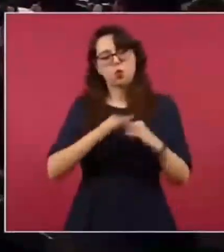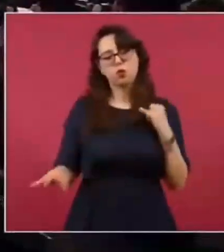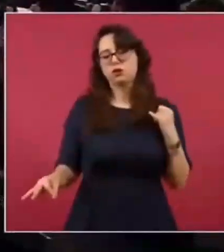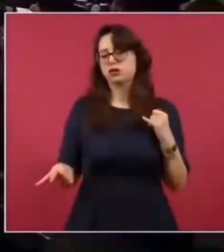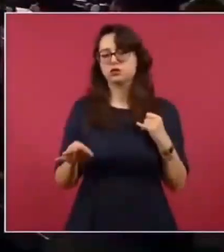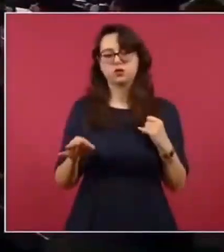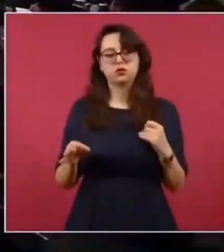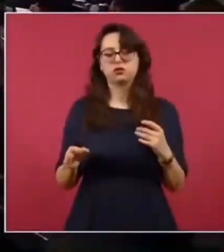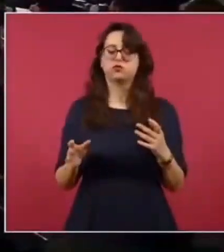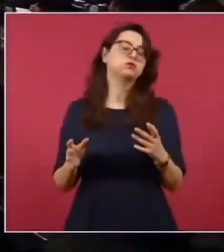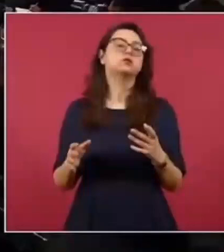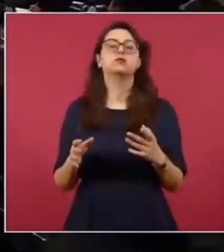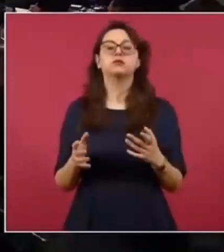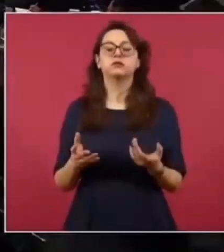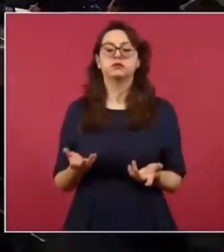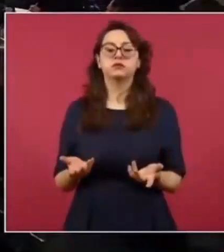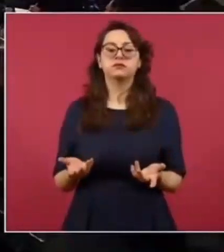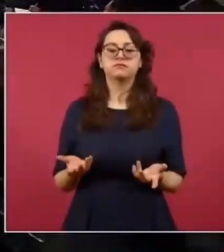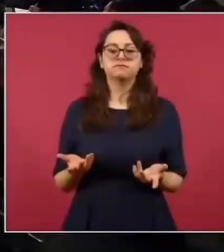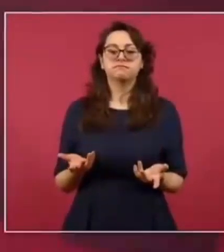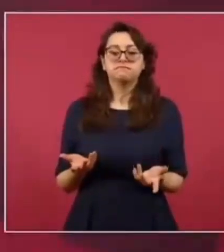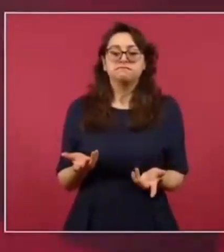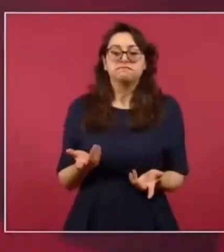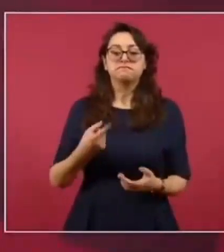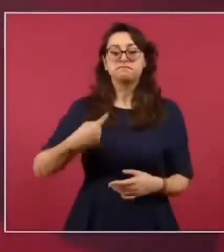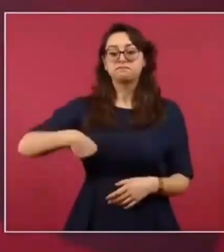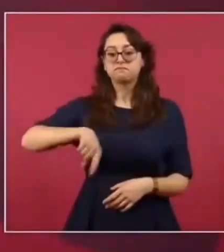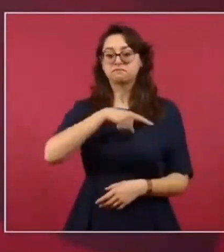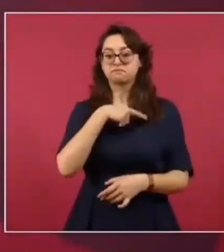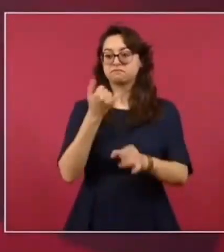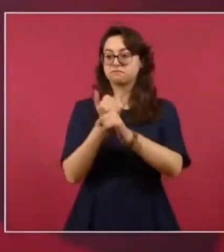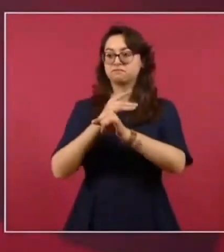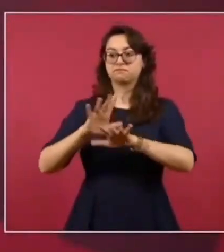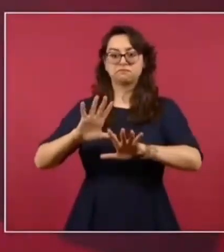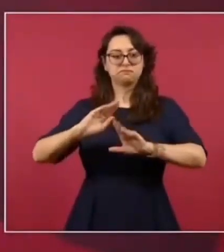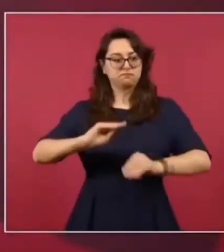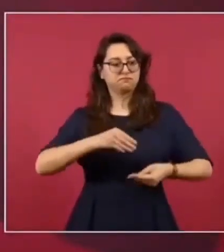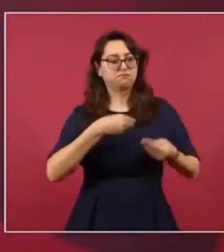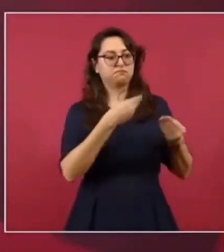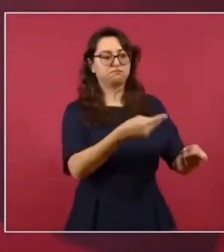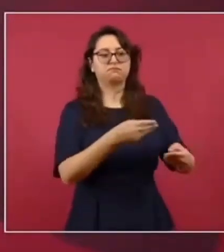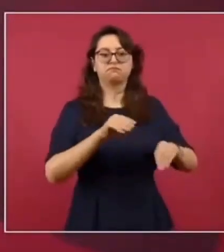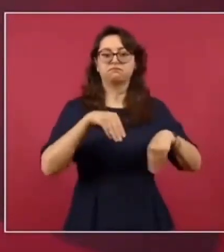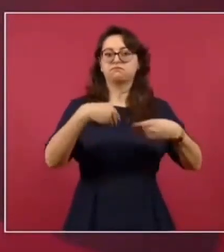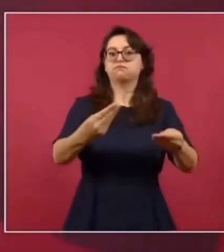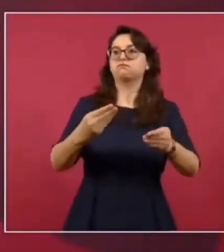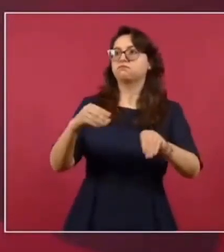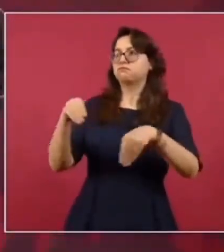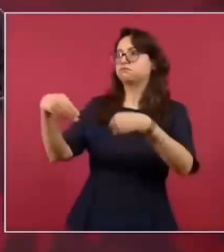O sea, no vamos a ocultar nada y no va a ver.